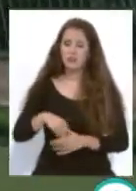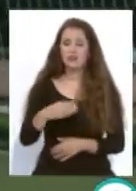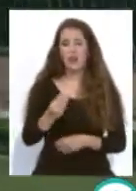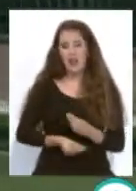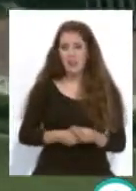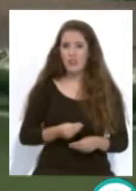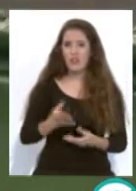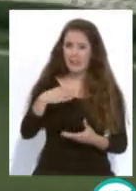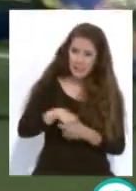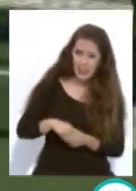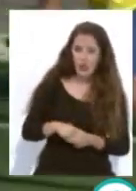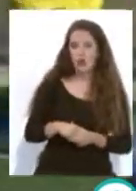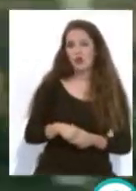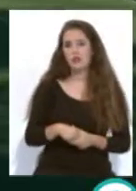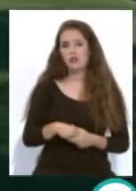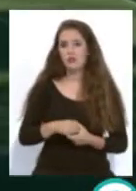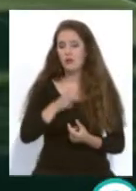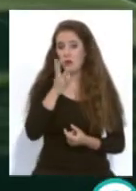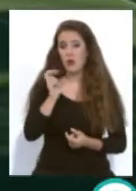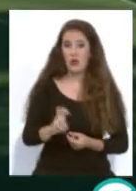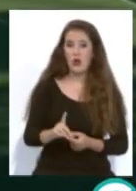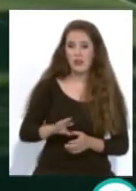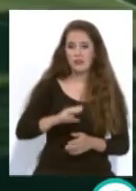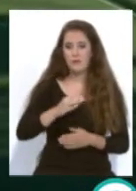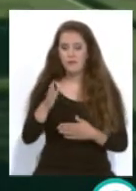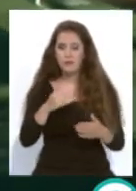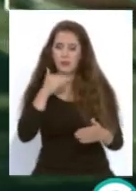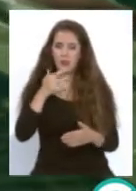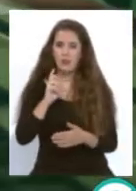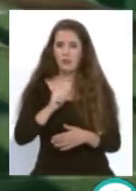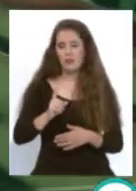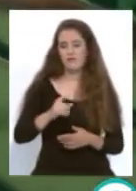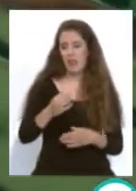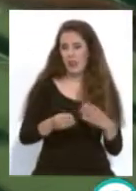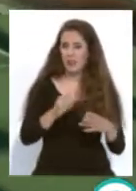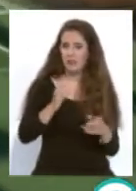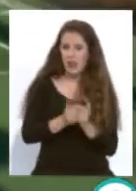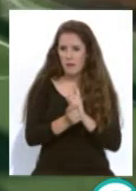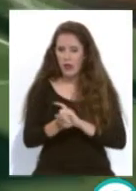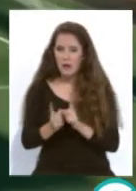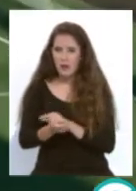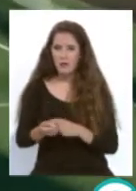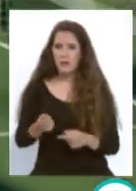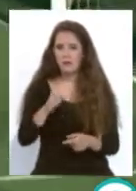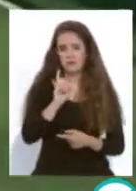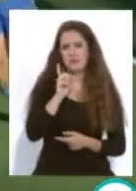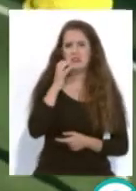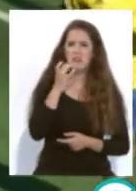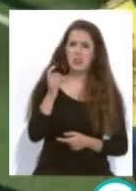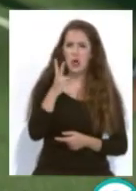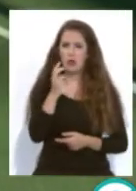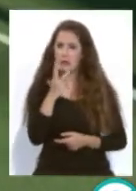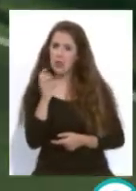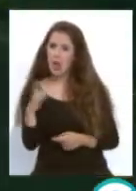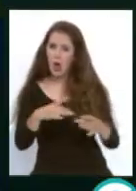de interior porque no es un extremo puro pero si tuvo llegada tuvo y marcó no sé si son dos o tres goles